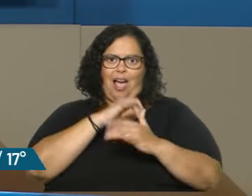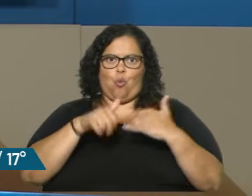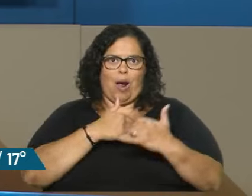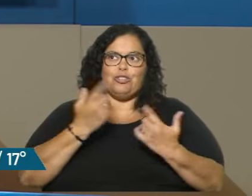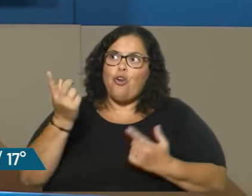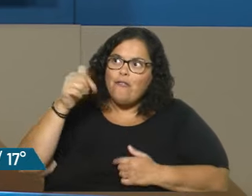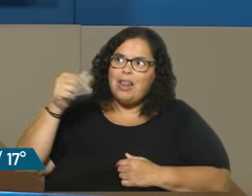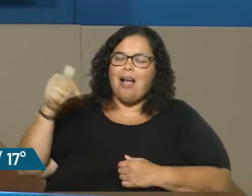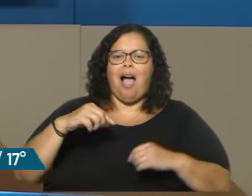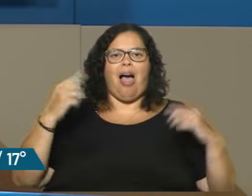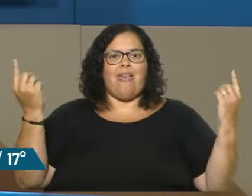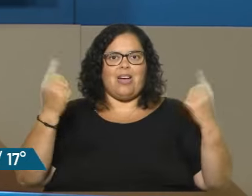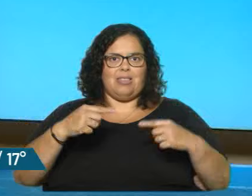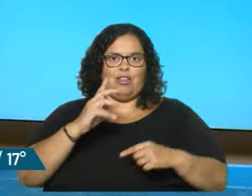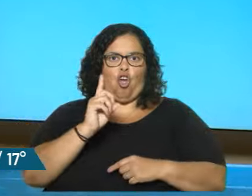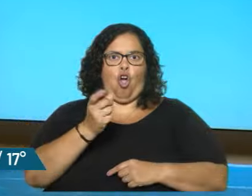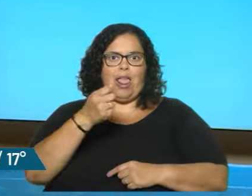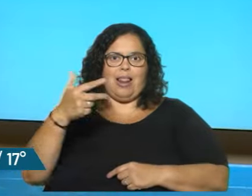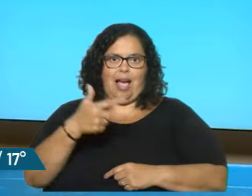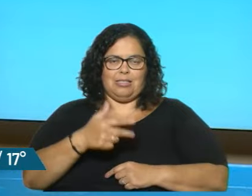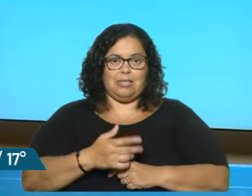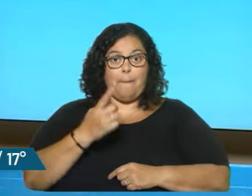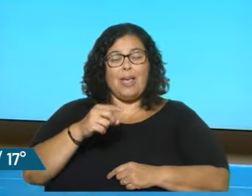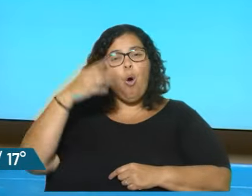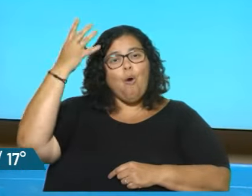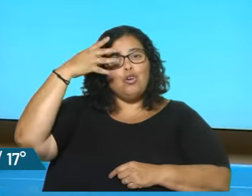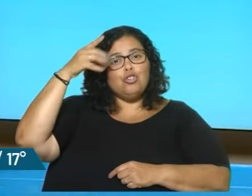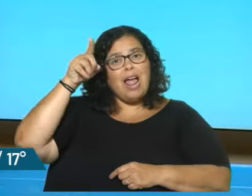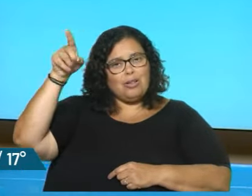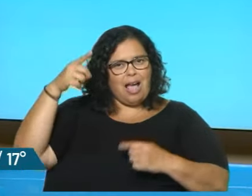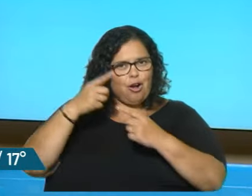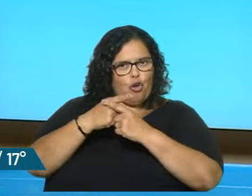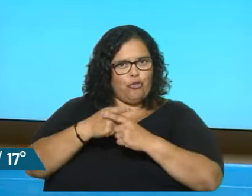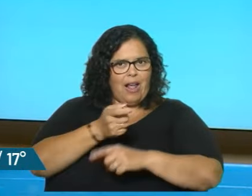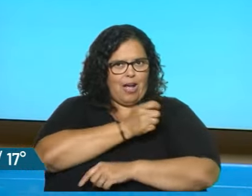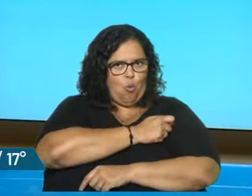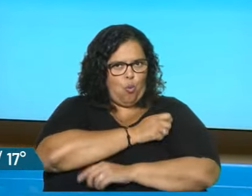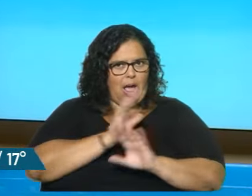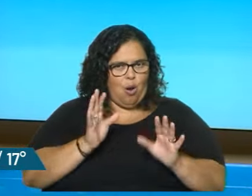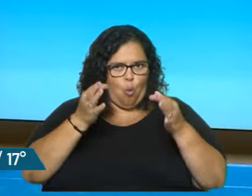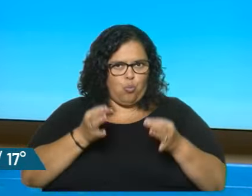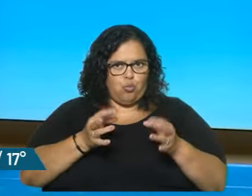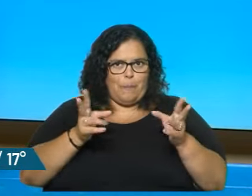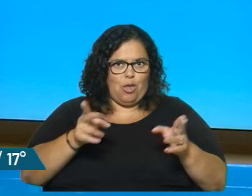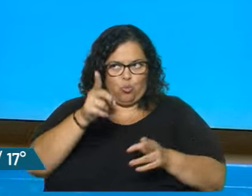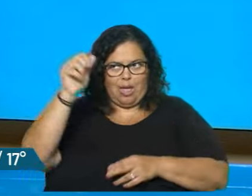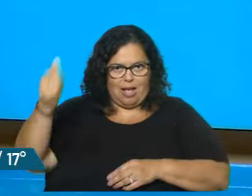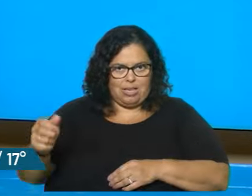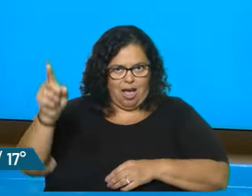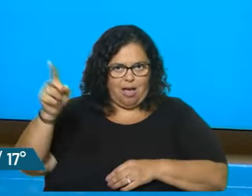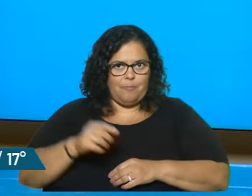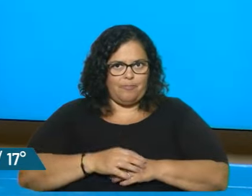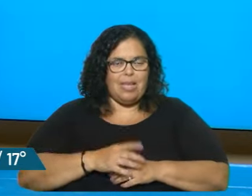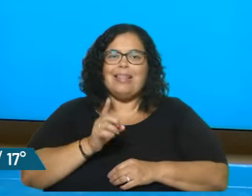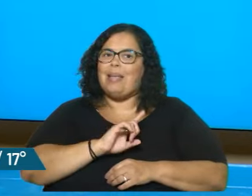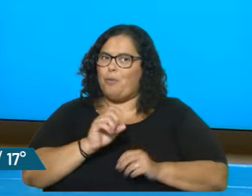debatir con el GACH. Bueno, Bolsonaro en Brasil estaba también contra la vacuna, ¿no? Digo, porque fue el mismo periodo que usted estaba allá también. Tampoco